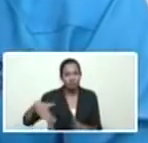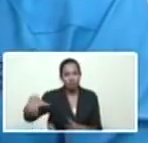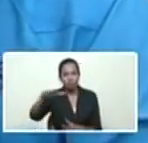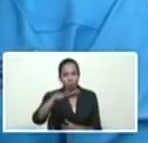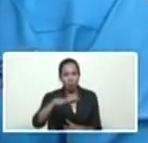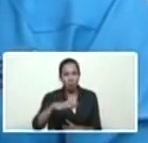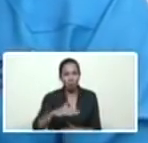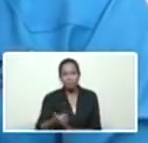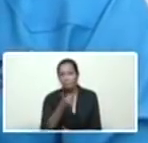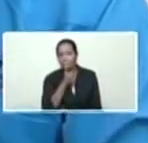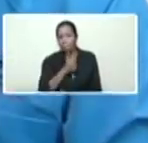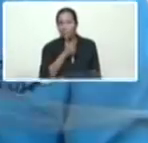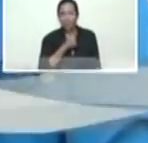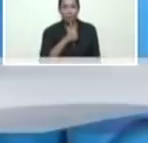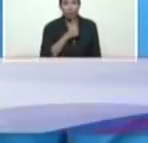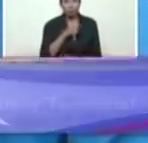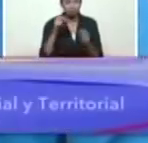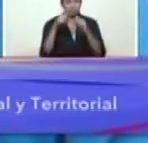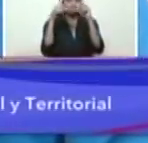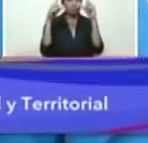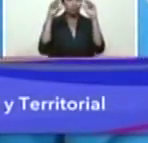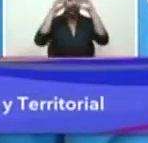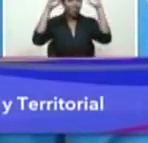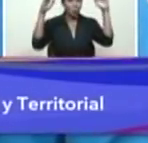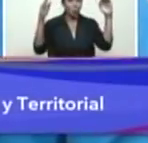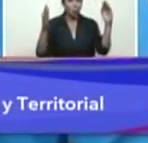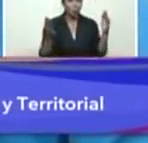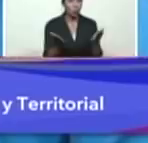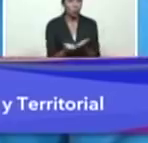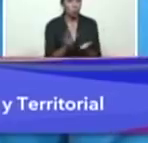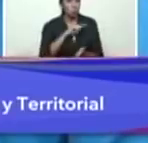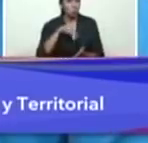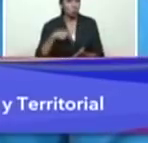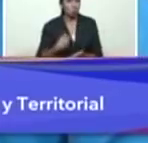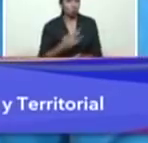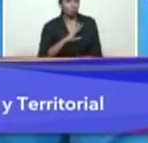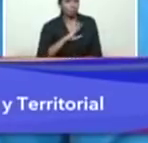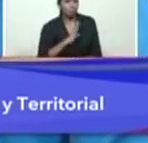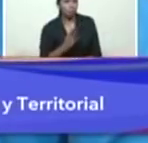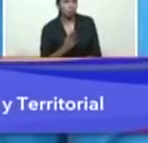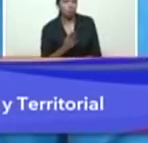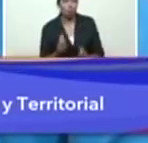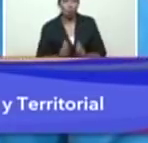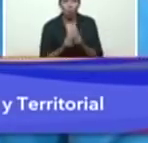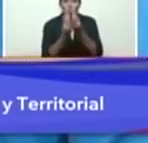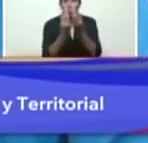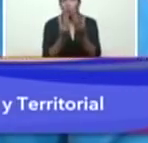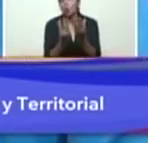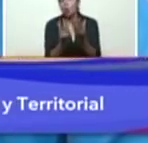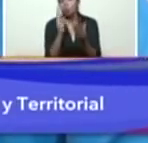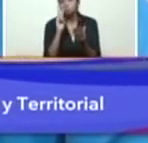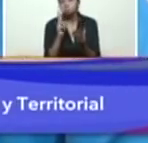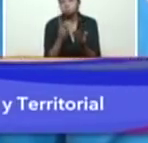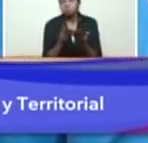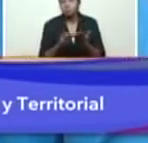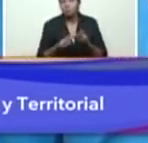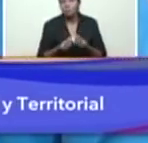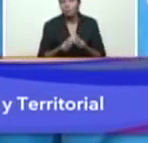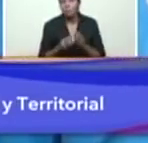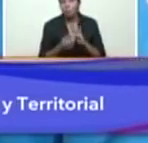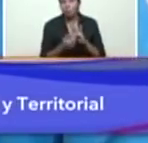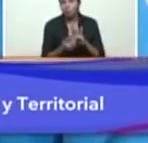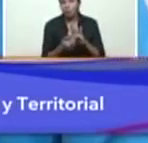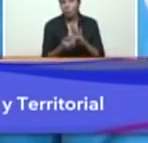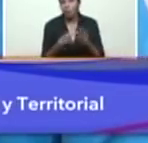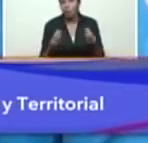resistencia, que ha asombrado al mundo y que nosotros todos juntos demostramos que es posible, que